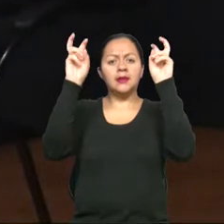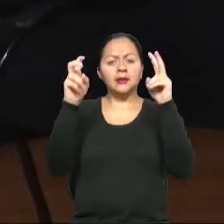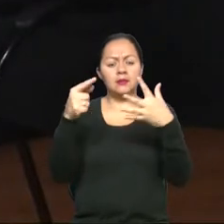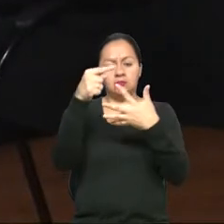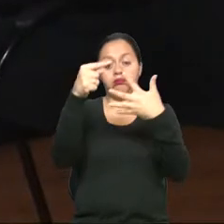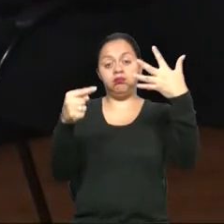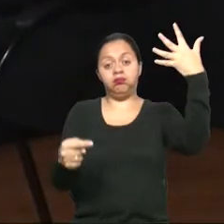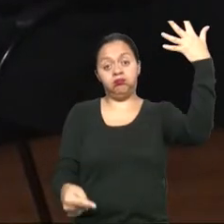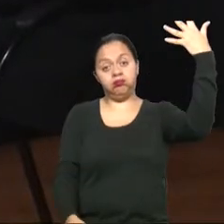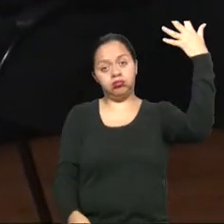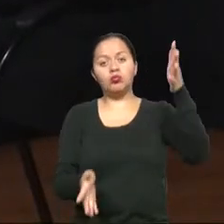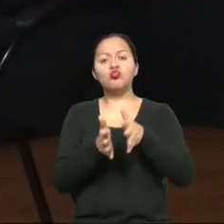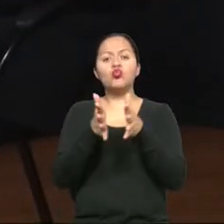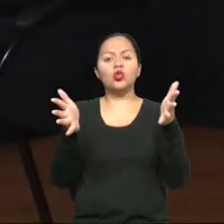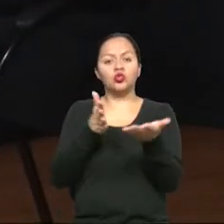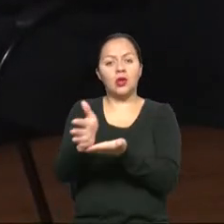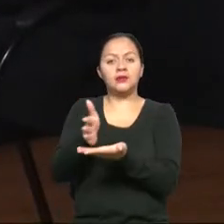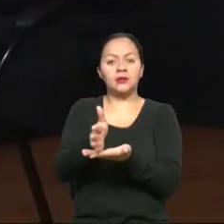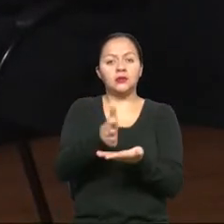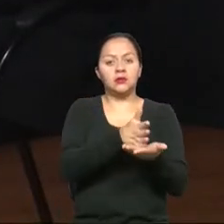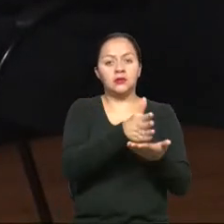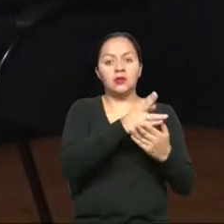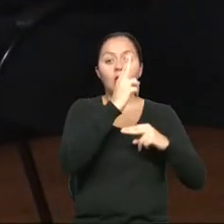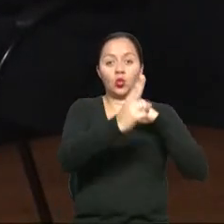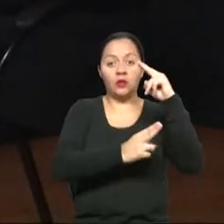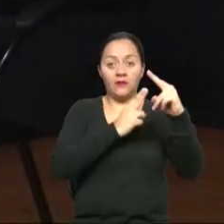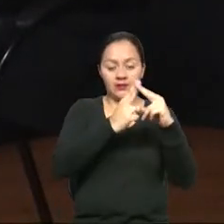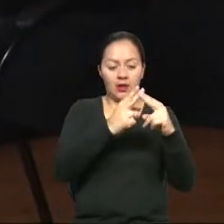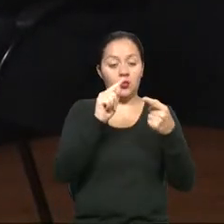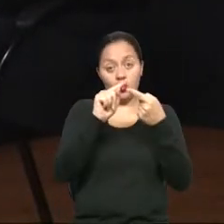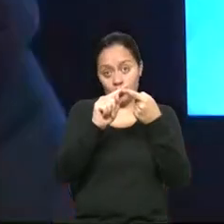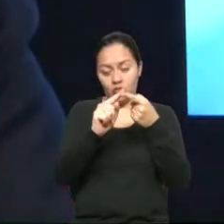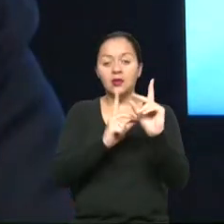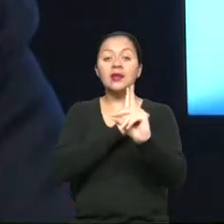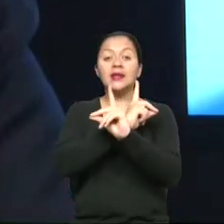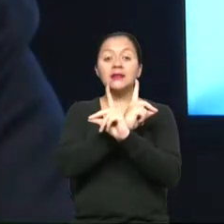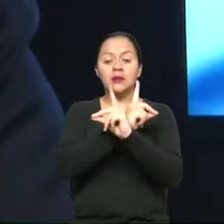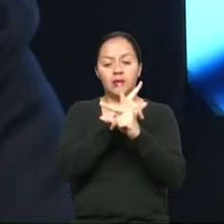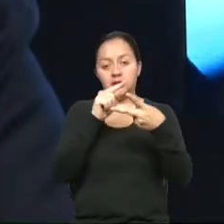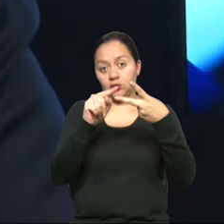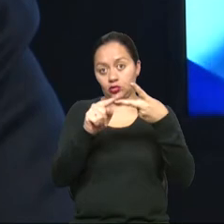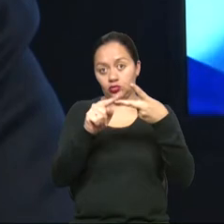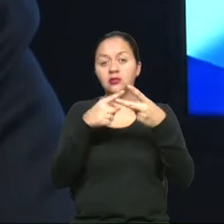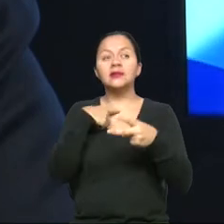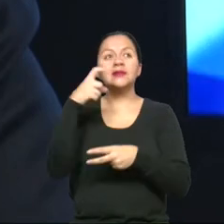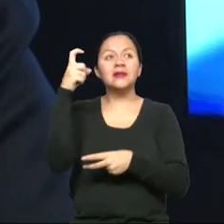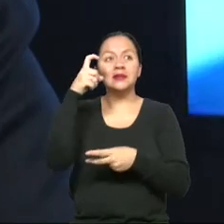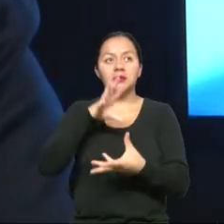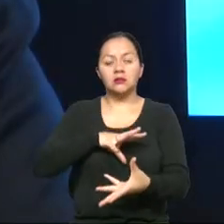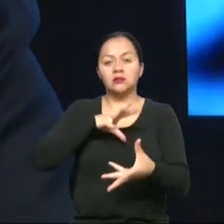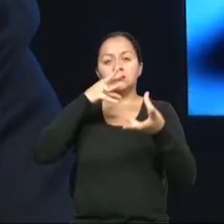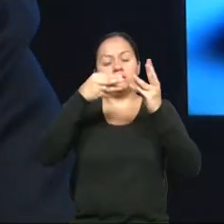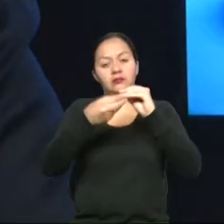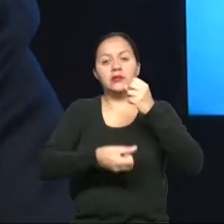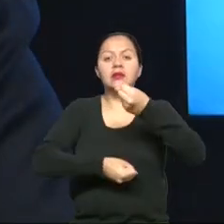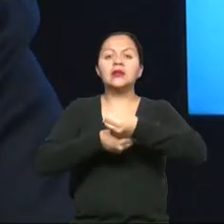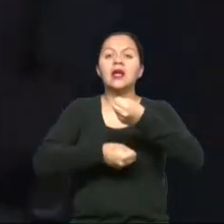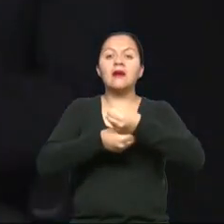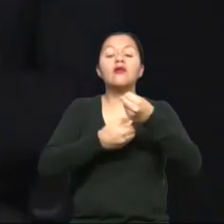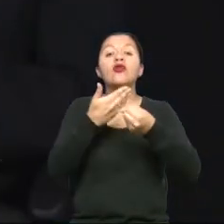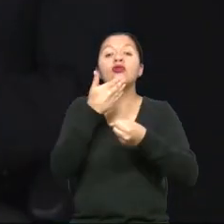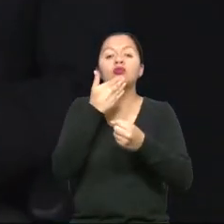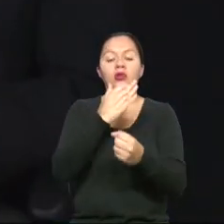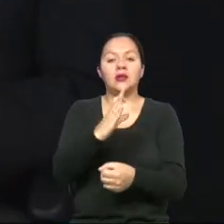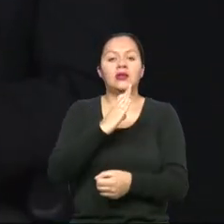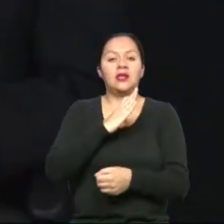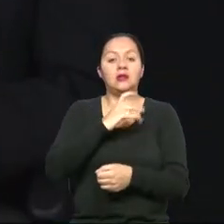manejando en el tema de accesibilidad universal, en el tema de discapacidad, que pensamos que necesitamos nosotros trabajar directamente con los